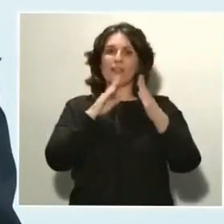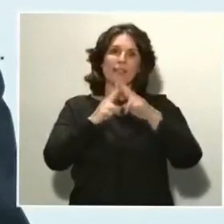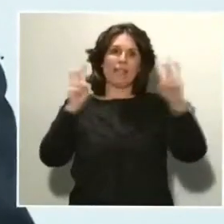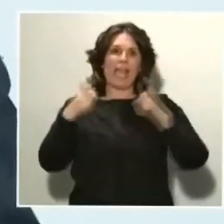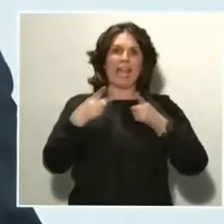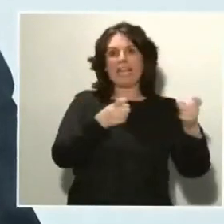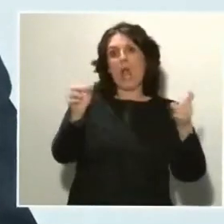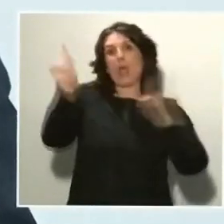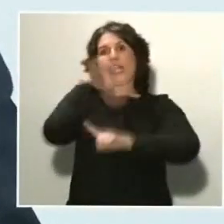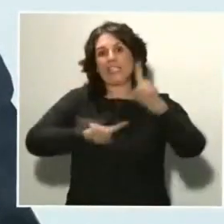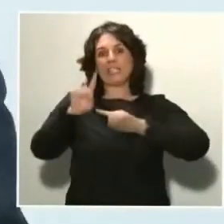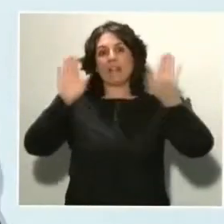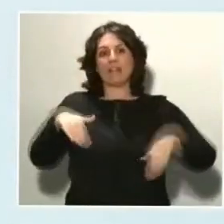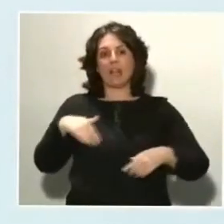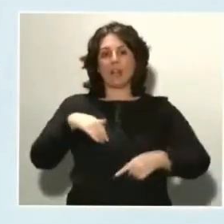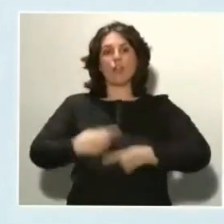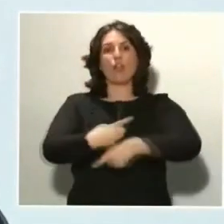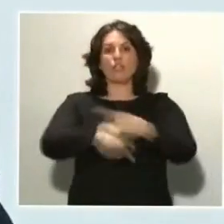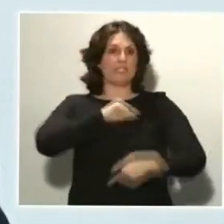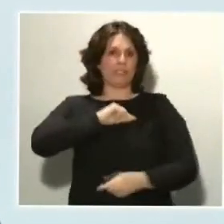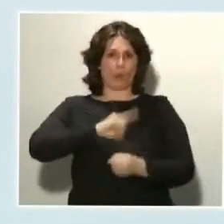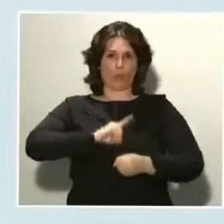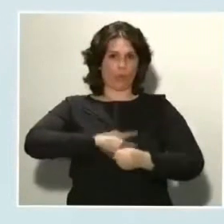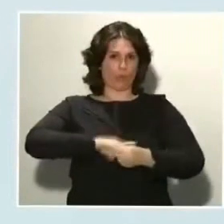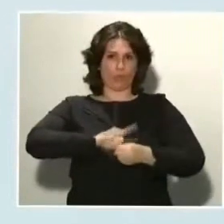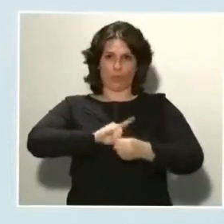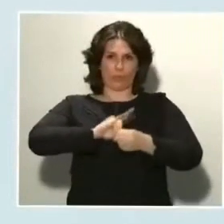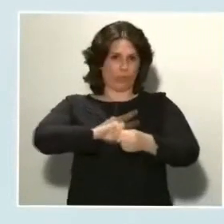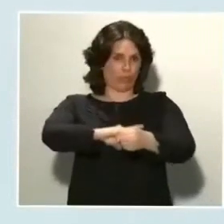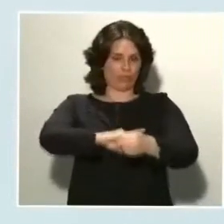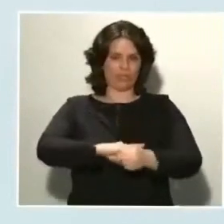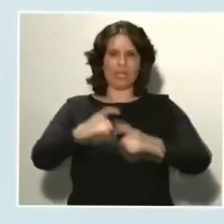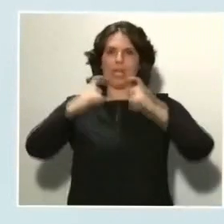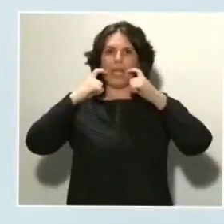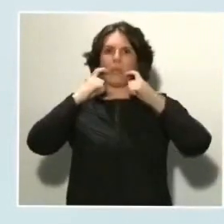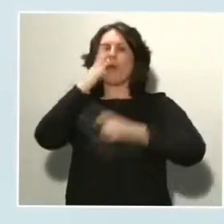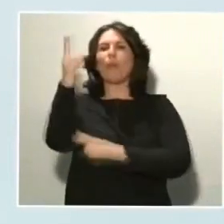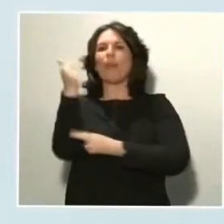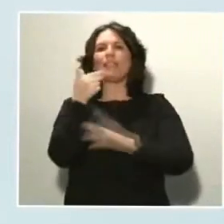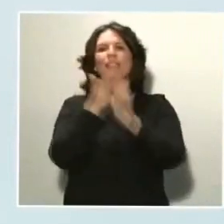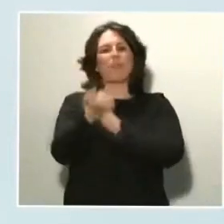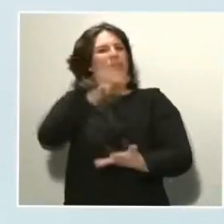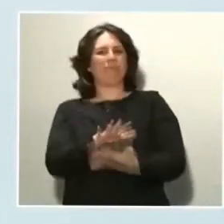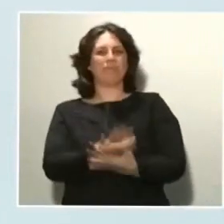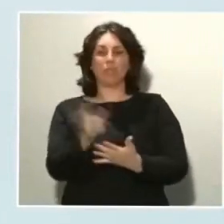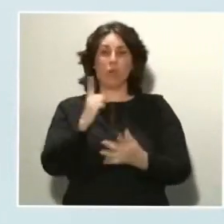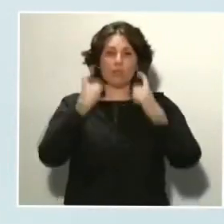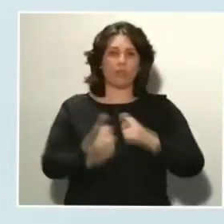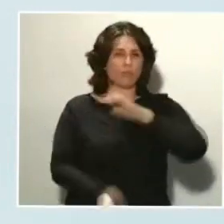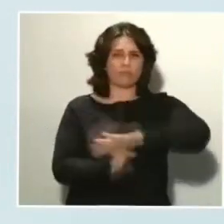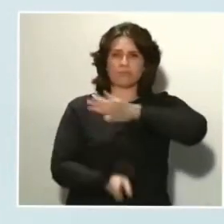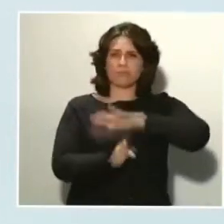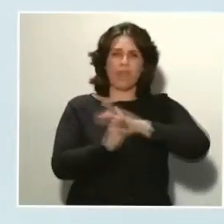días son lunes. El esfuerzo no cesa por el día del calendario. Continuaremos todos apoyando a la lucha